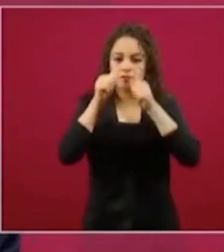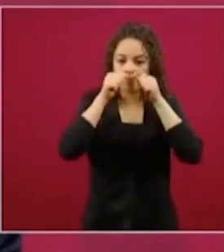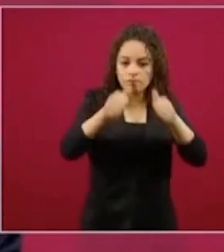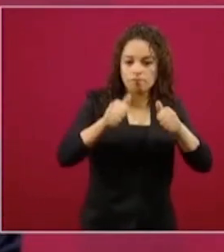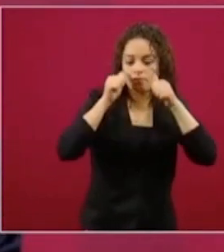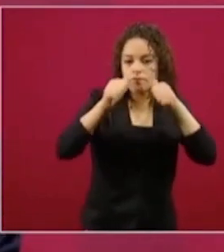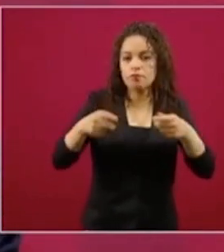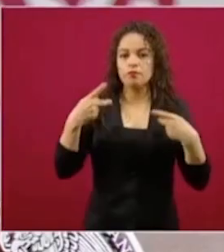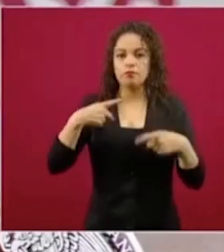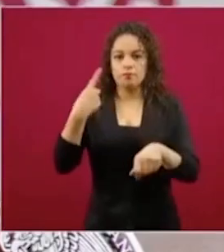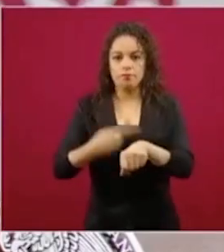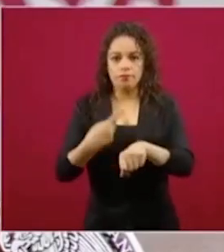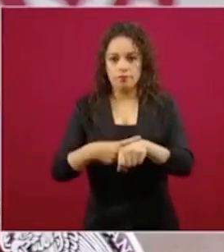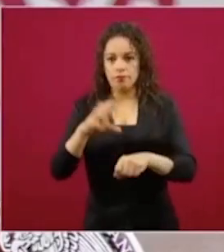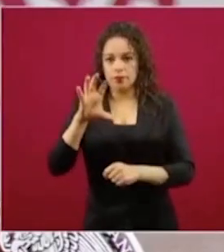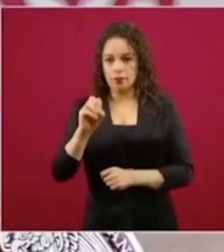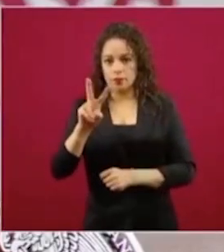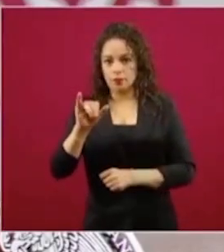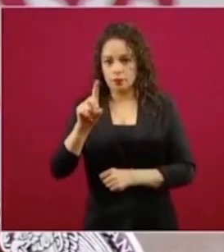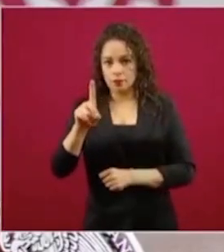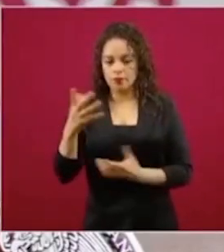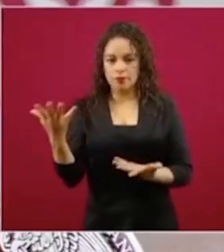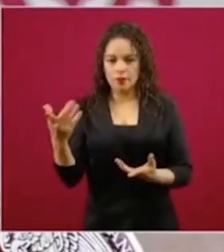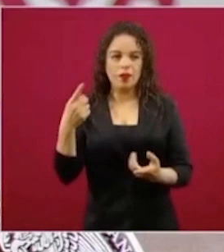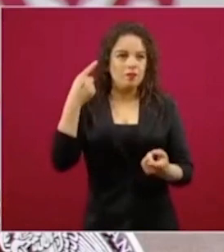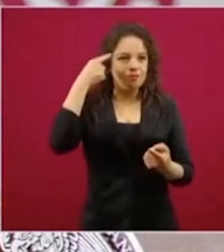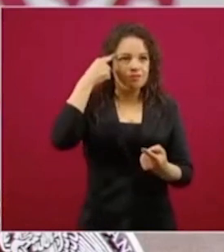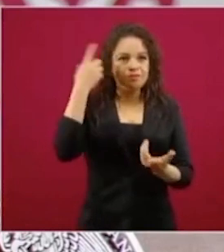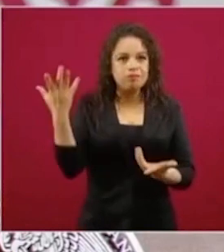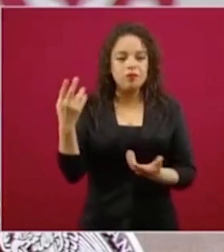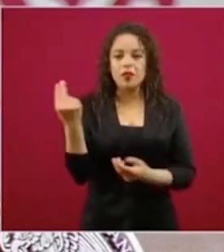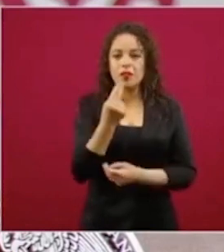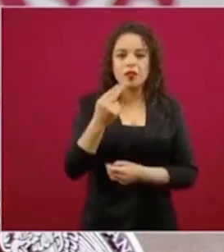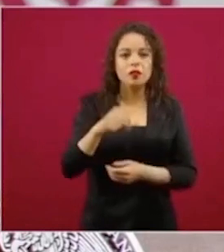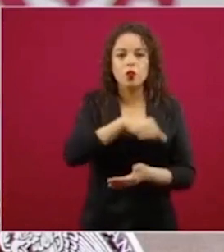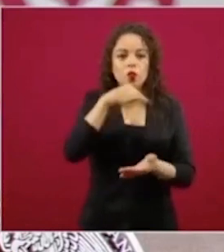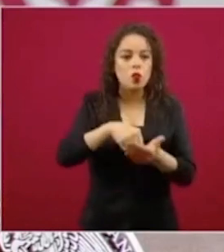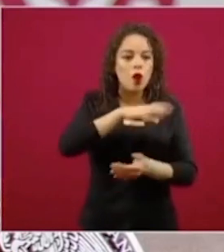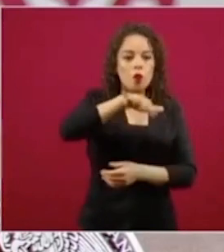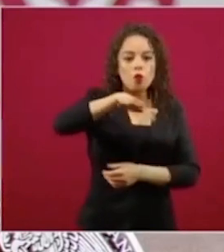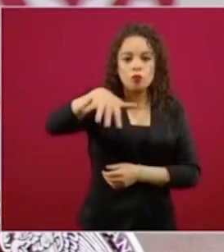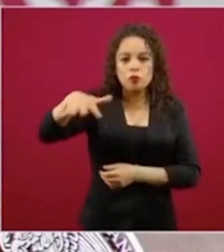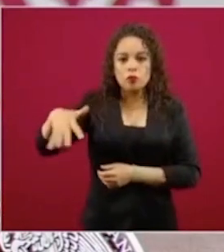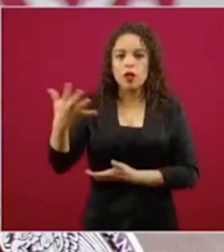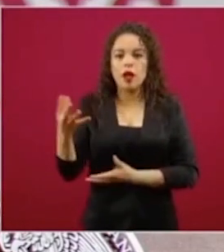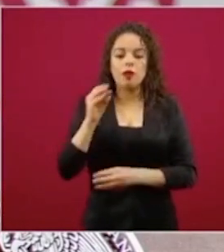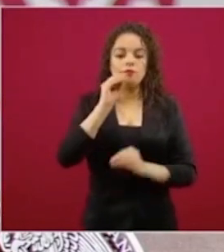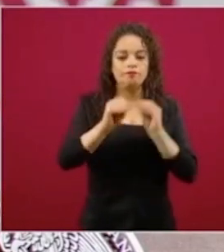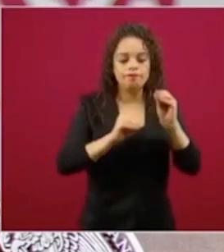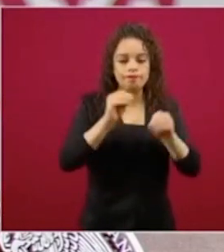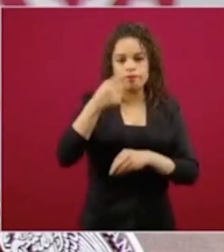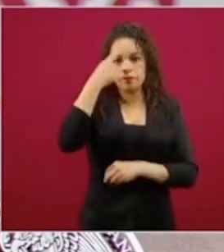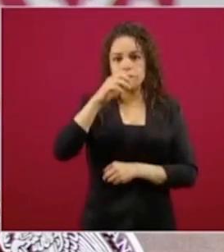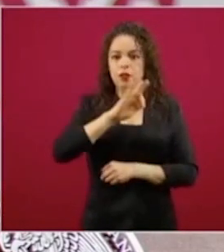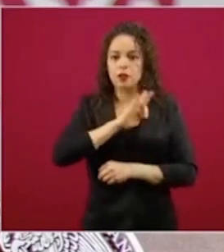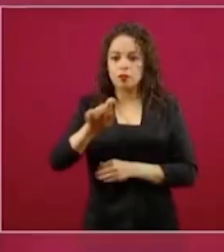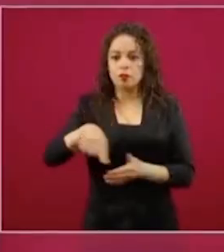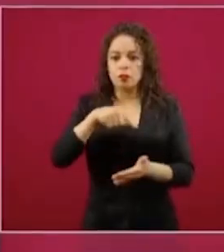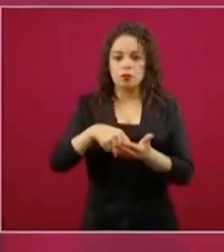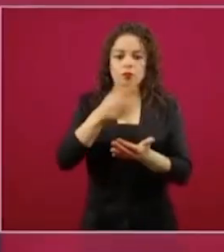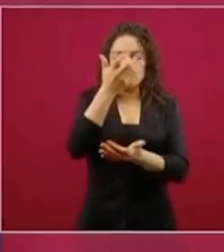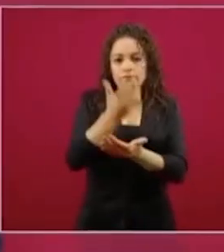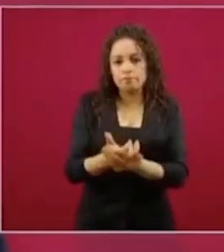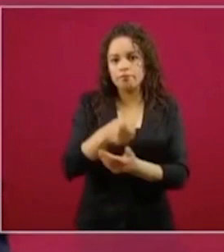La idea era encontrar espacios que nos pudieran servir para tener áreas de descanso, para la pernocta,